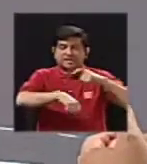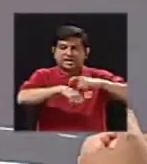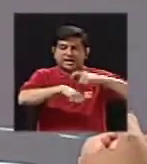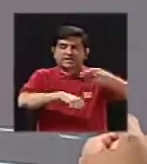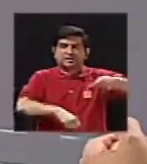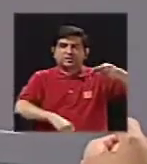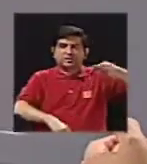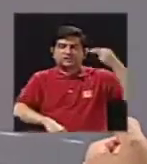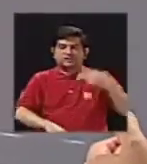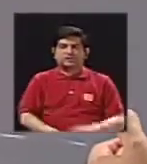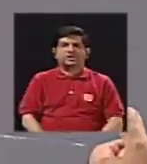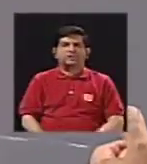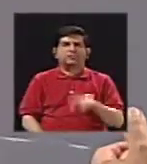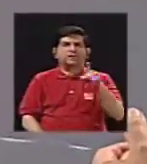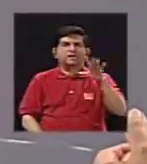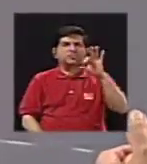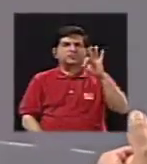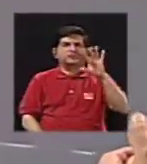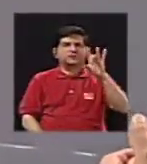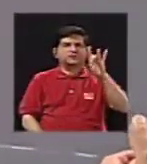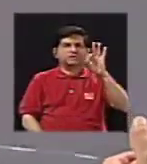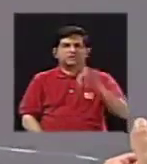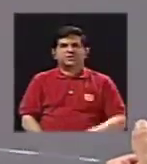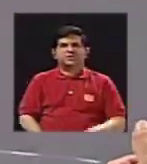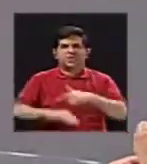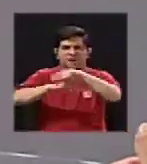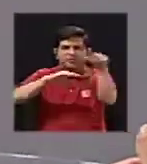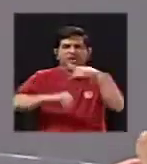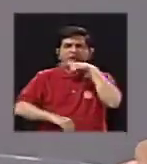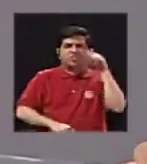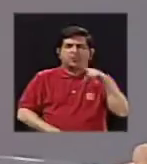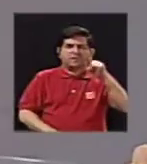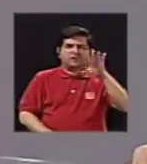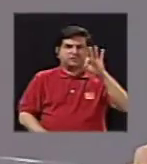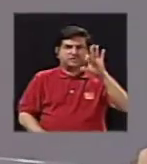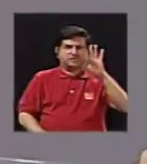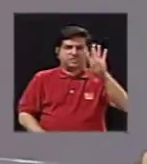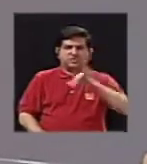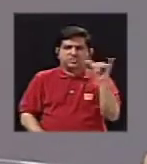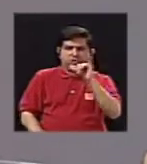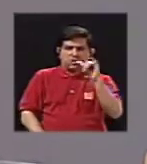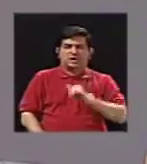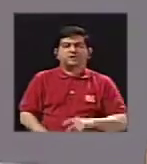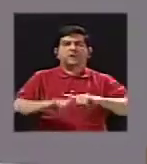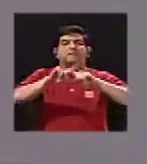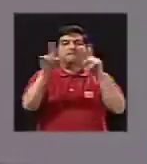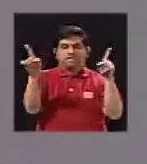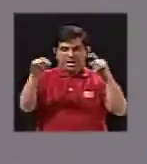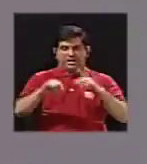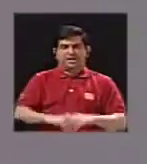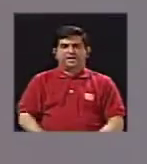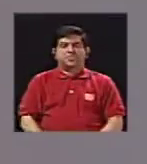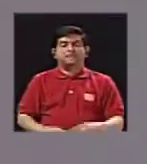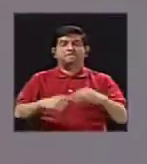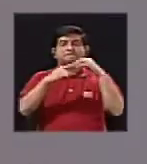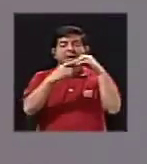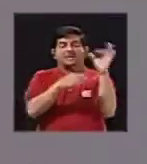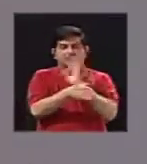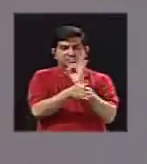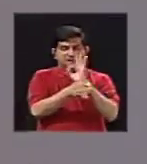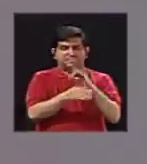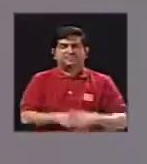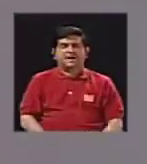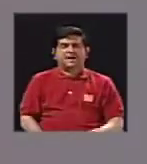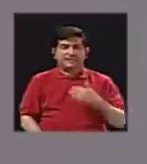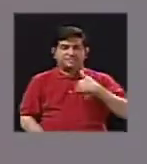histórico, en el 89, la laguna se secó, en 1994 también, pero la principal función del